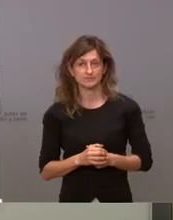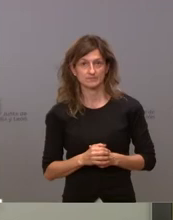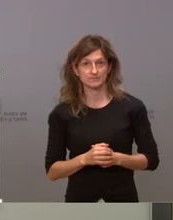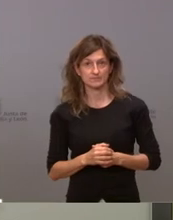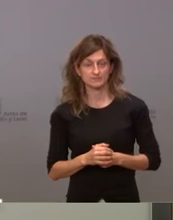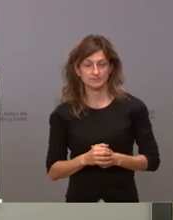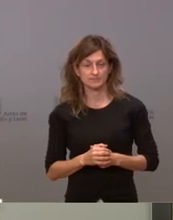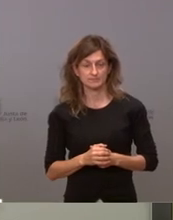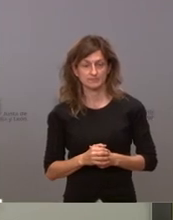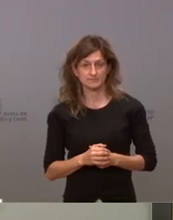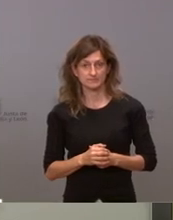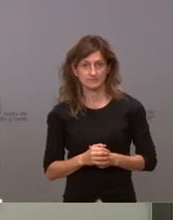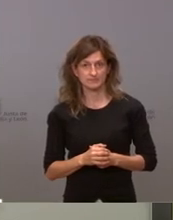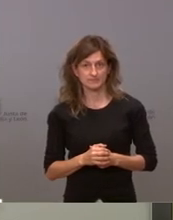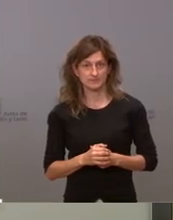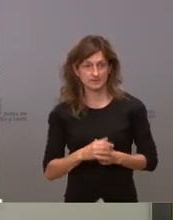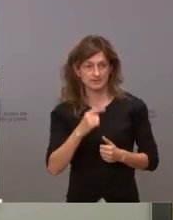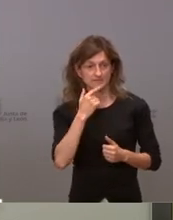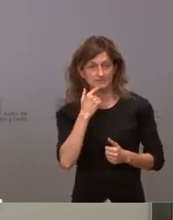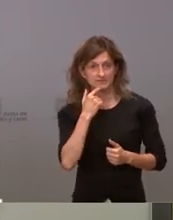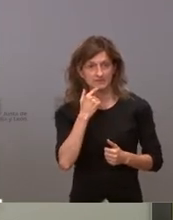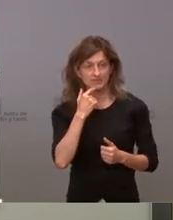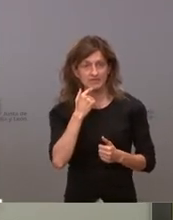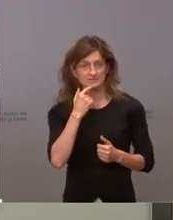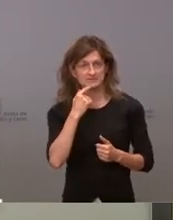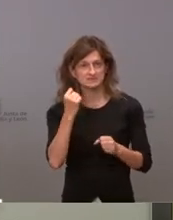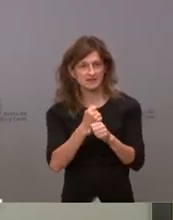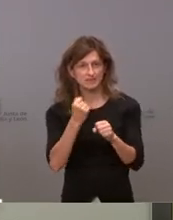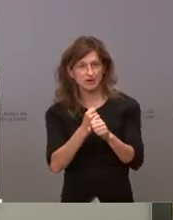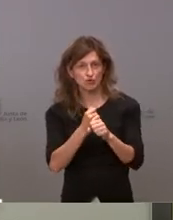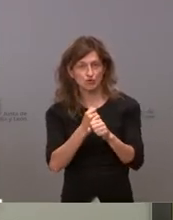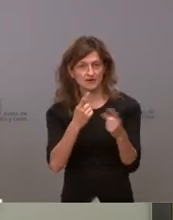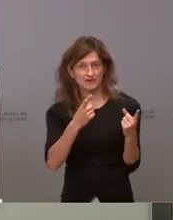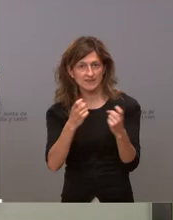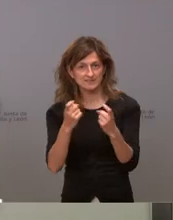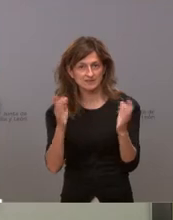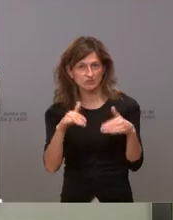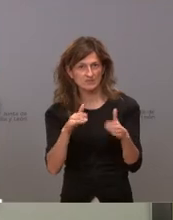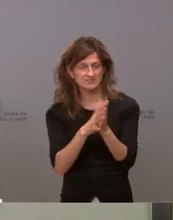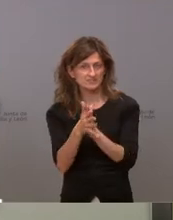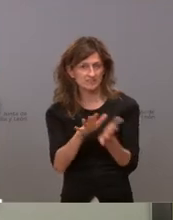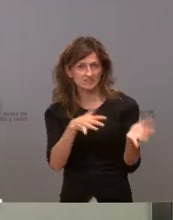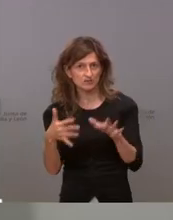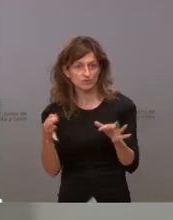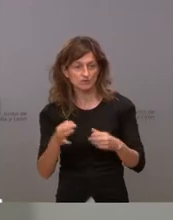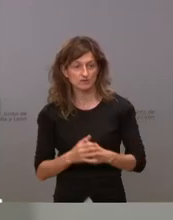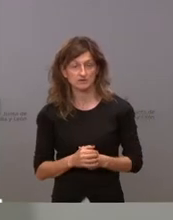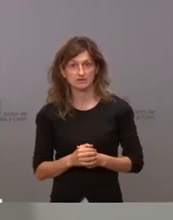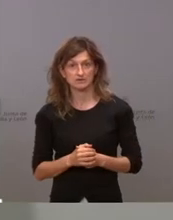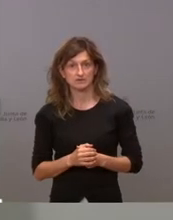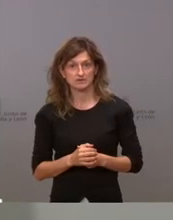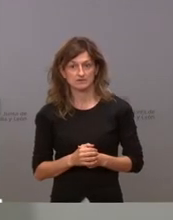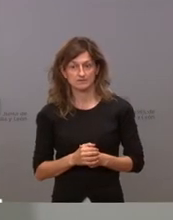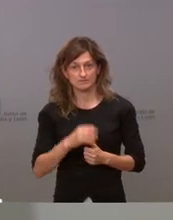vamos a eliminar toda la carga innecesaria por parte esto que es que significa como en que se va a traducir bueno pues que si creemos